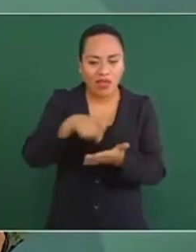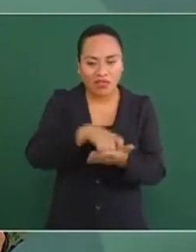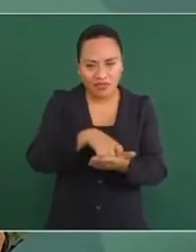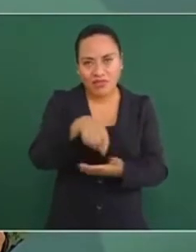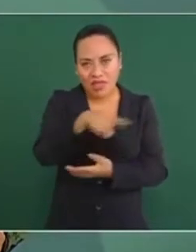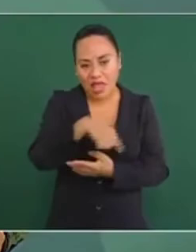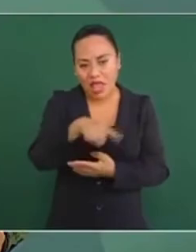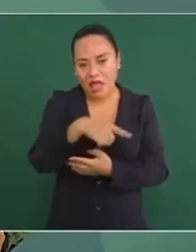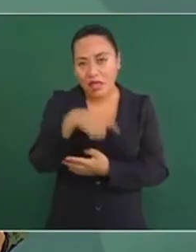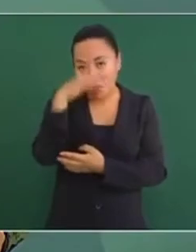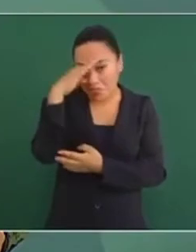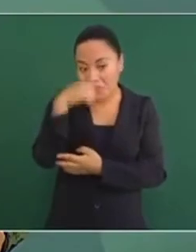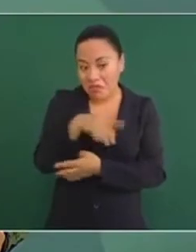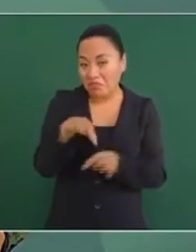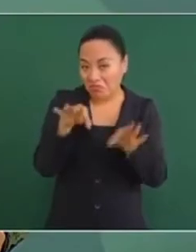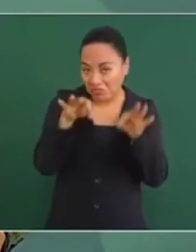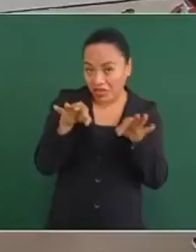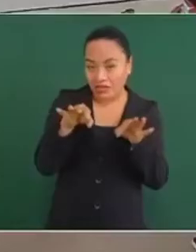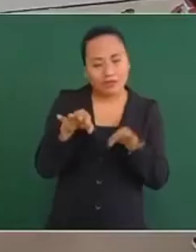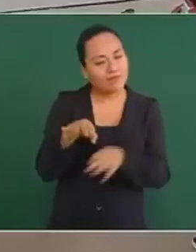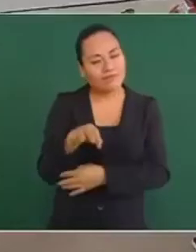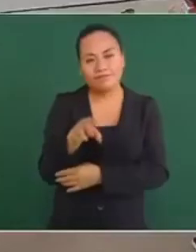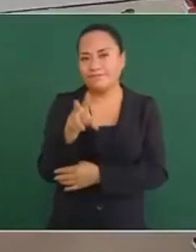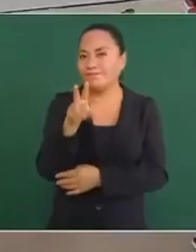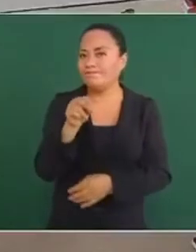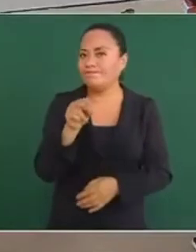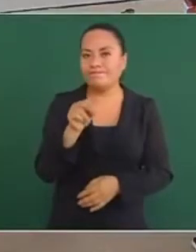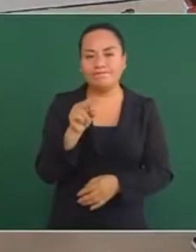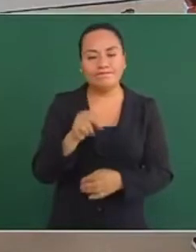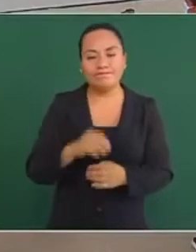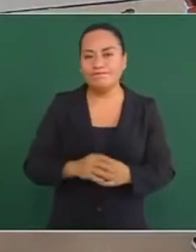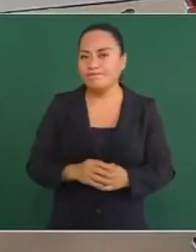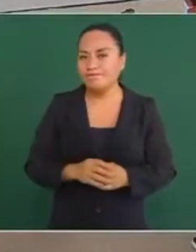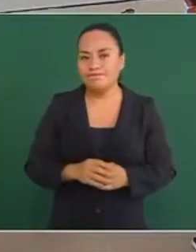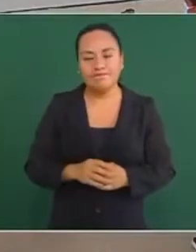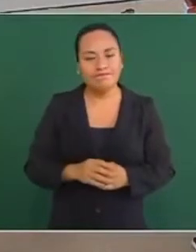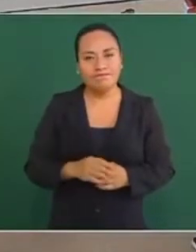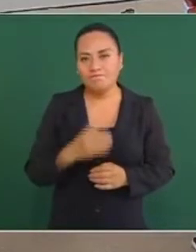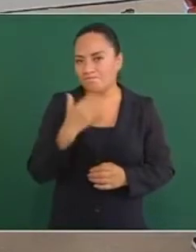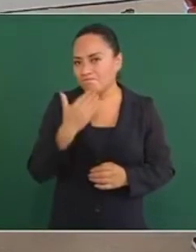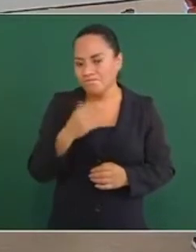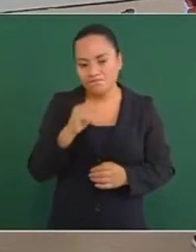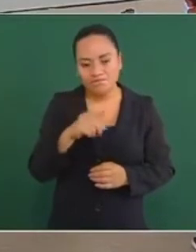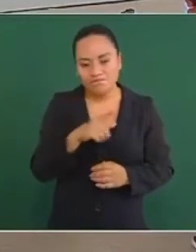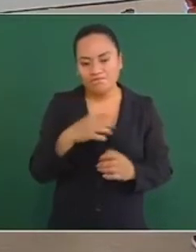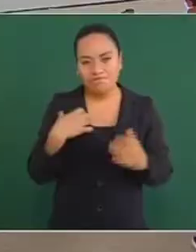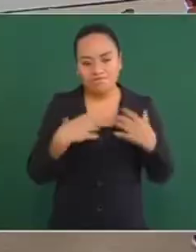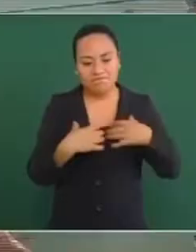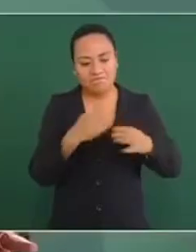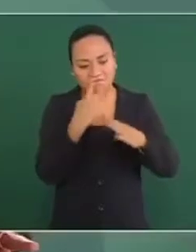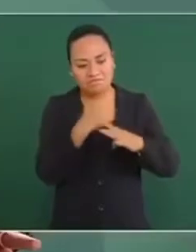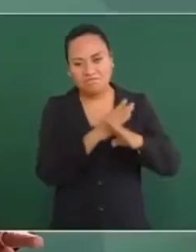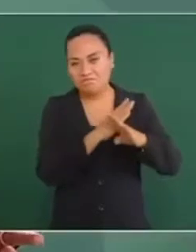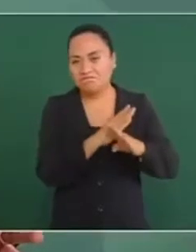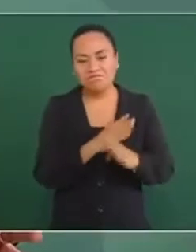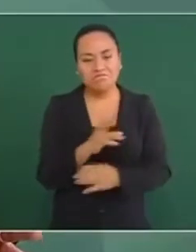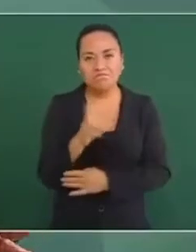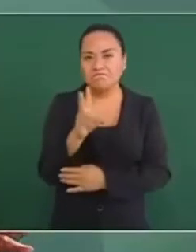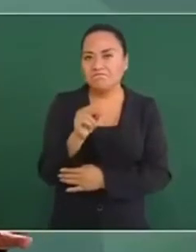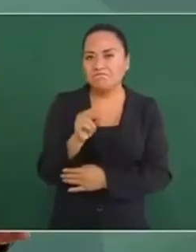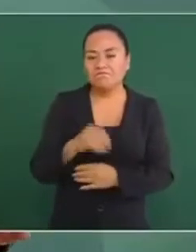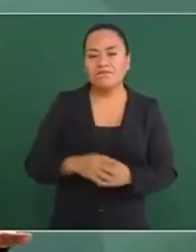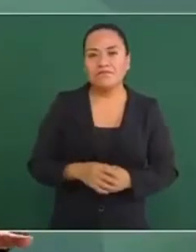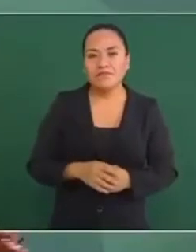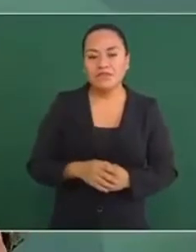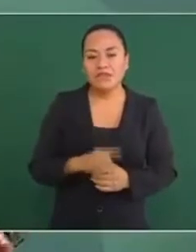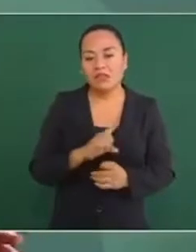repito, no son de las características que pueden tener o, como